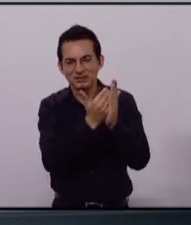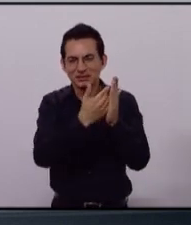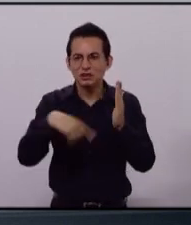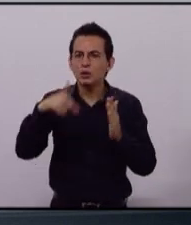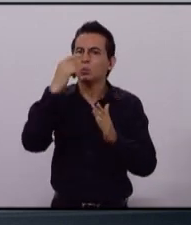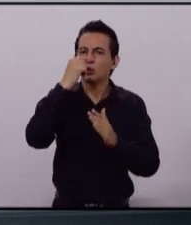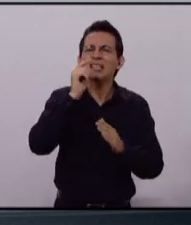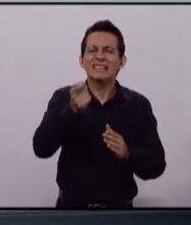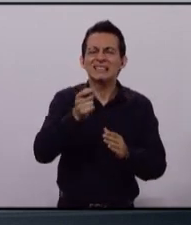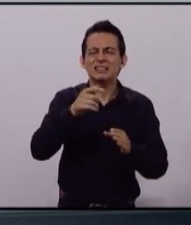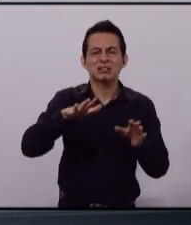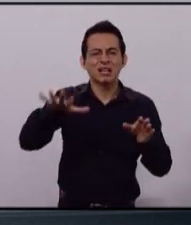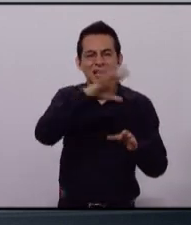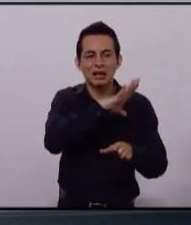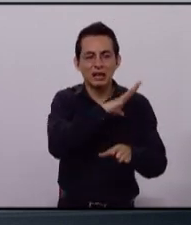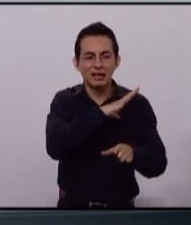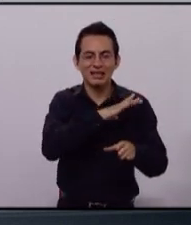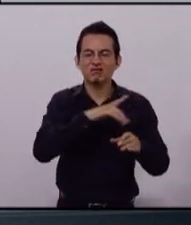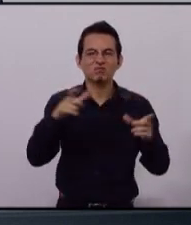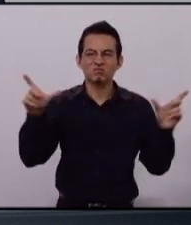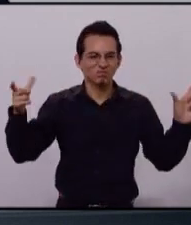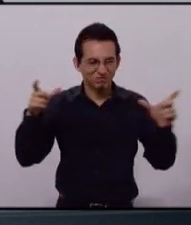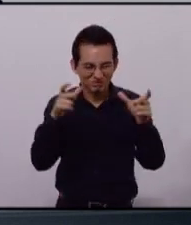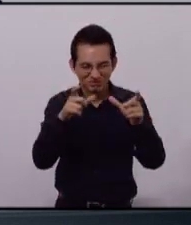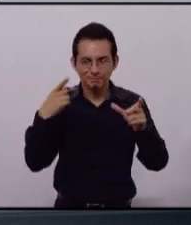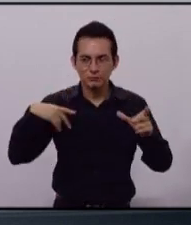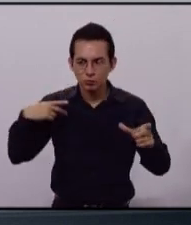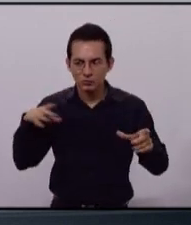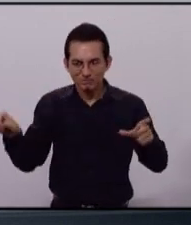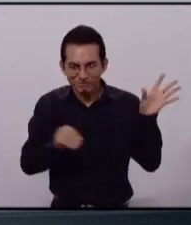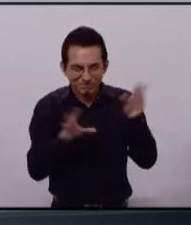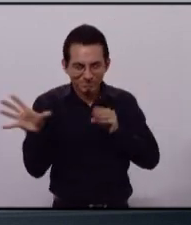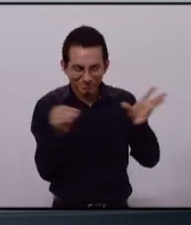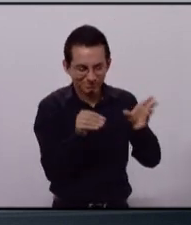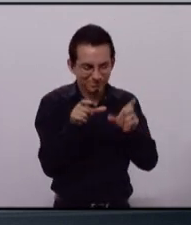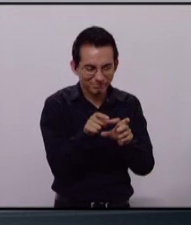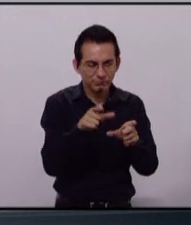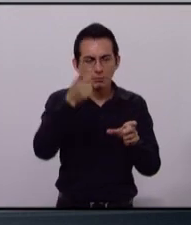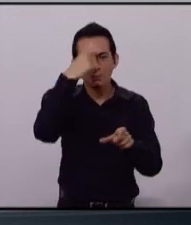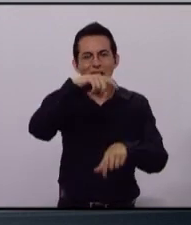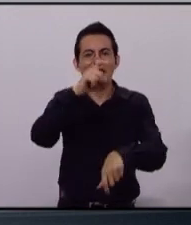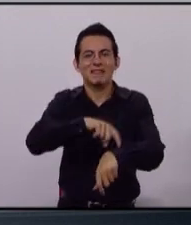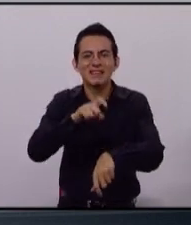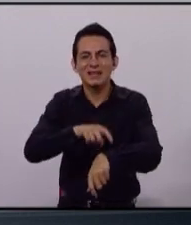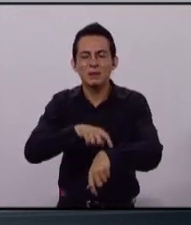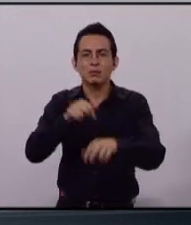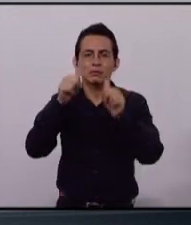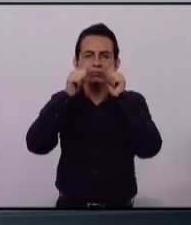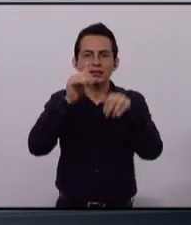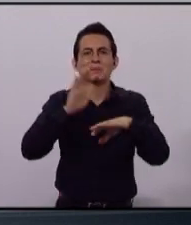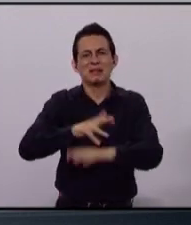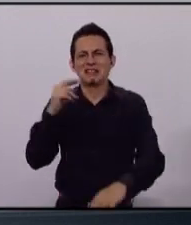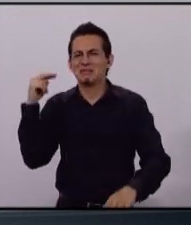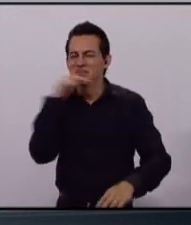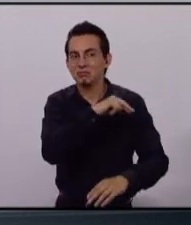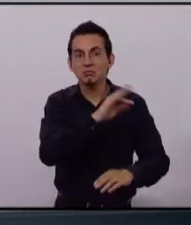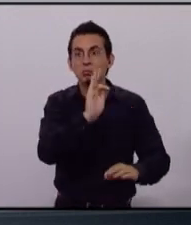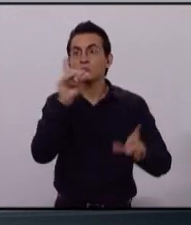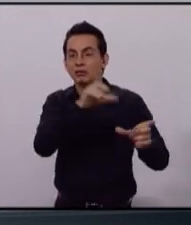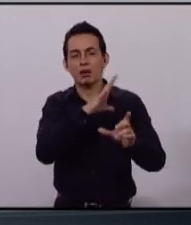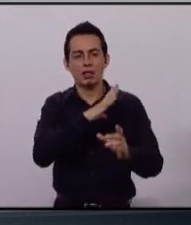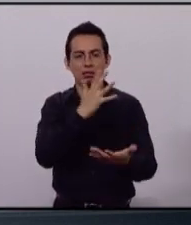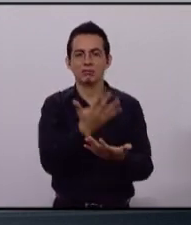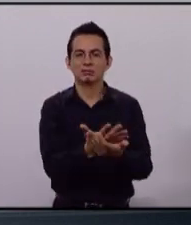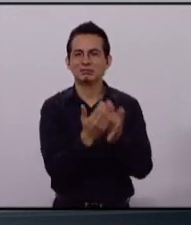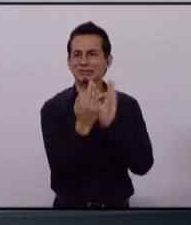en pequeños polígonos de tres a cuatro colonias, para disminuir los tiempos de atención al llamado de auxilio de